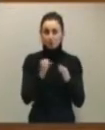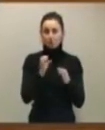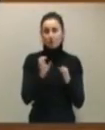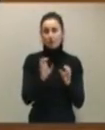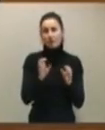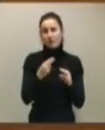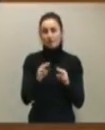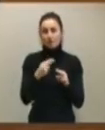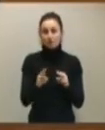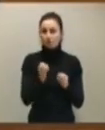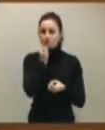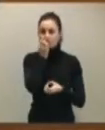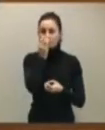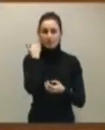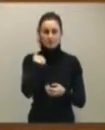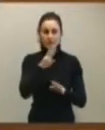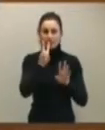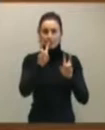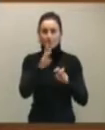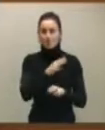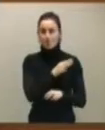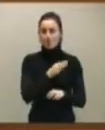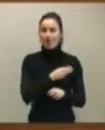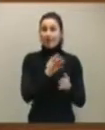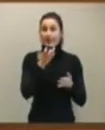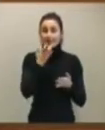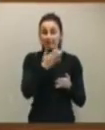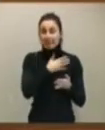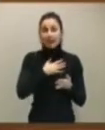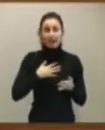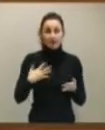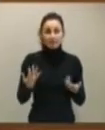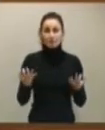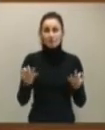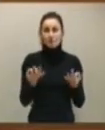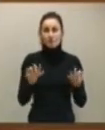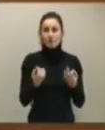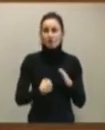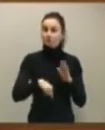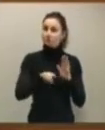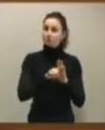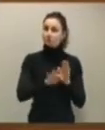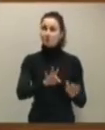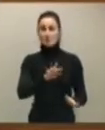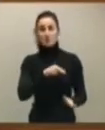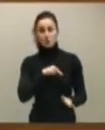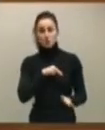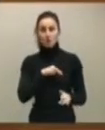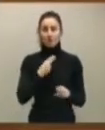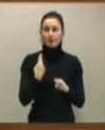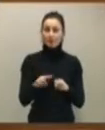parlamentarios. Si de lo que se trata es de apuntarse algún tanto político, entonces desde ahí,